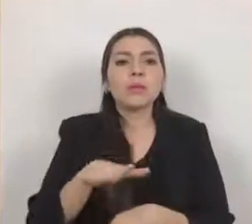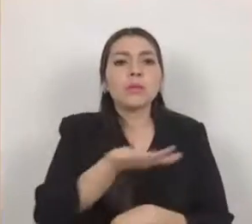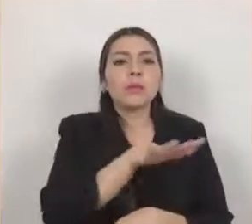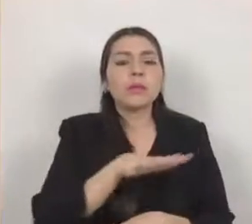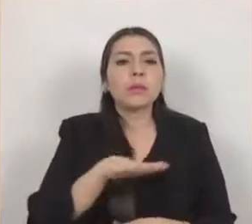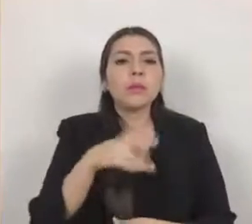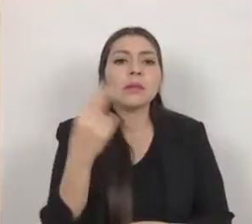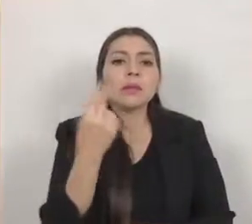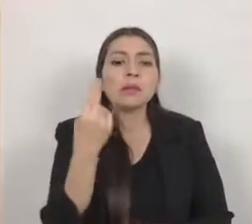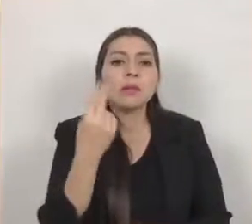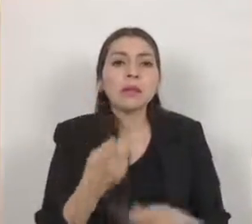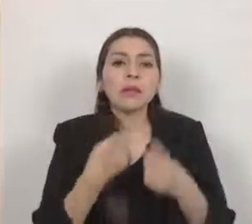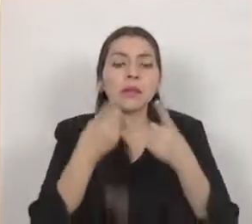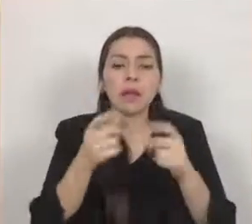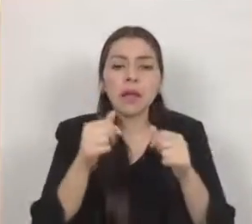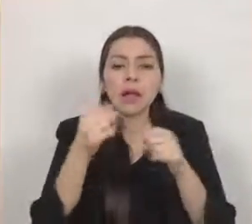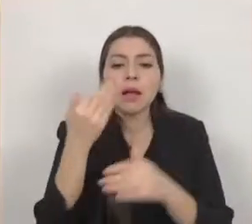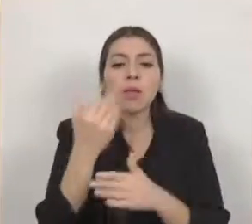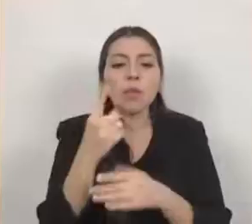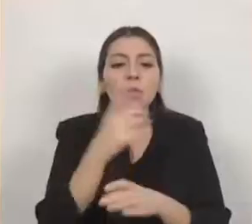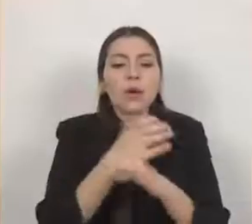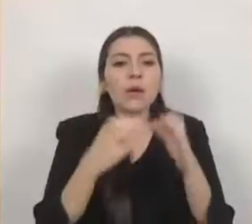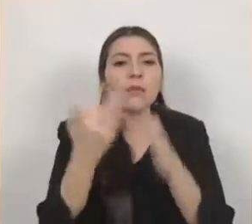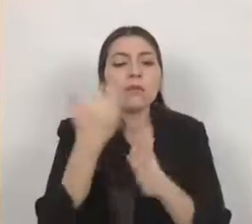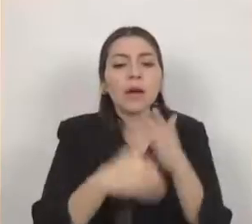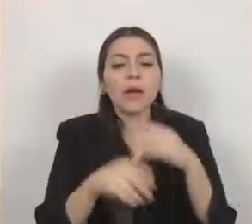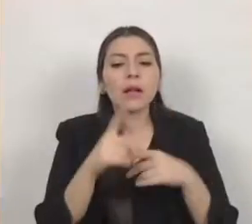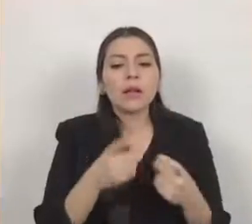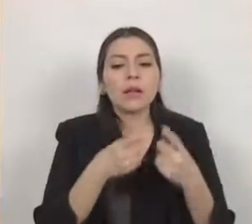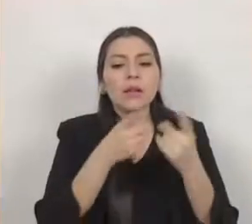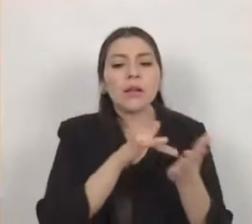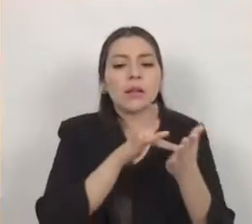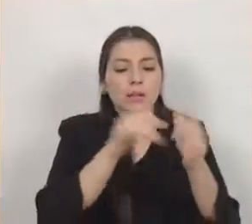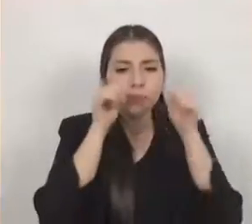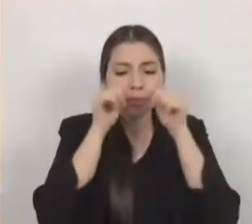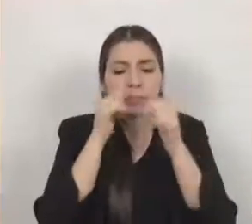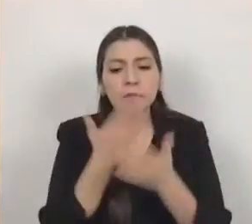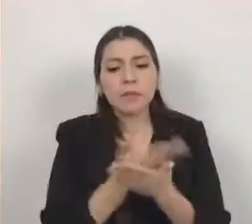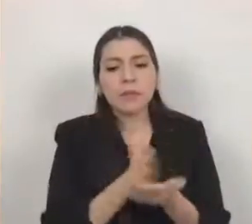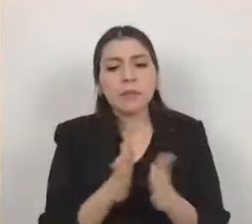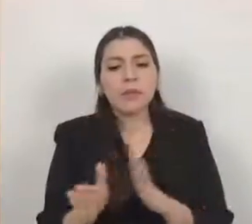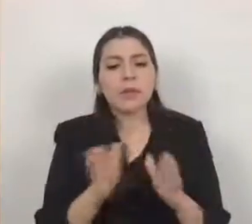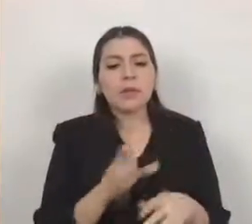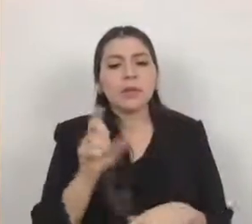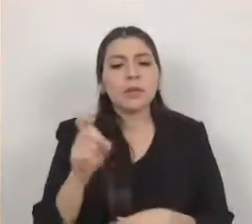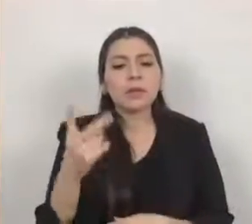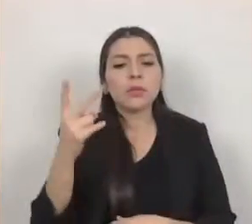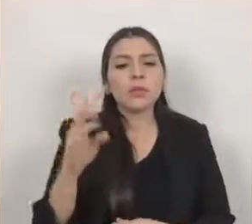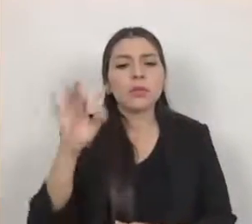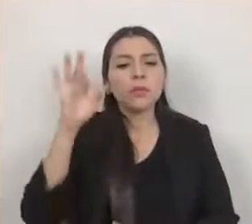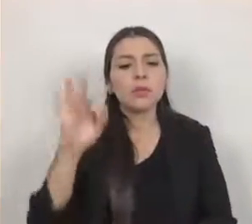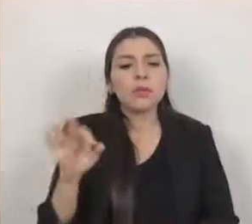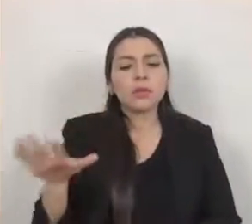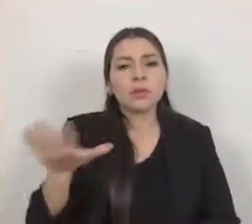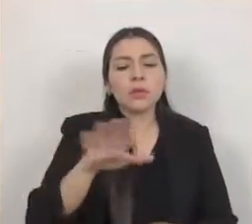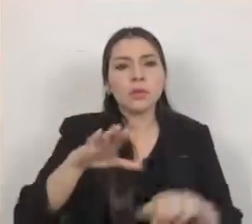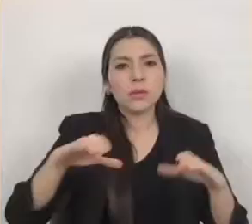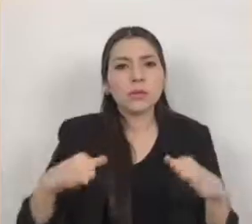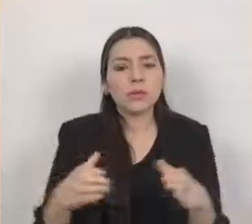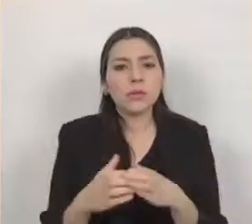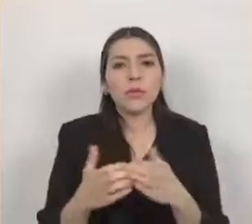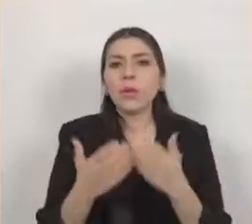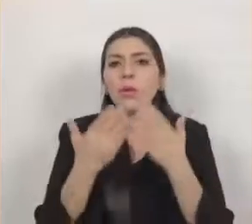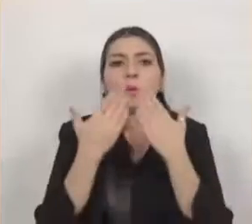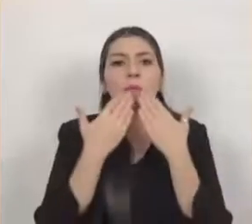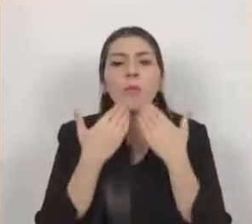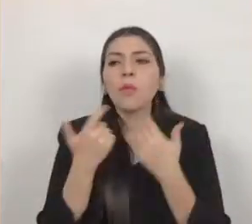debemos atender y evitar además el 32 por ciento de la población de este sector no recibe un ingreso lo que